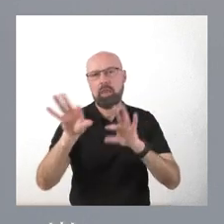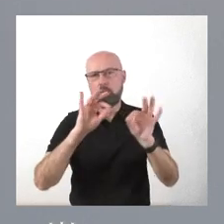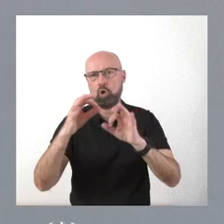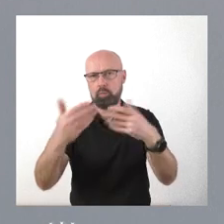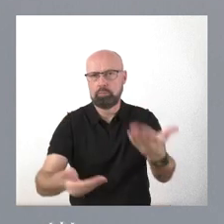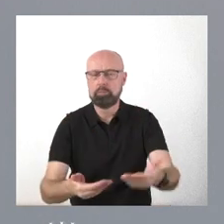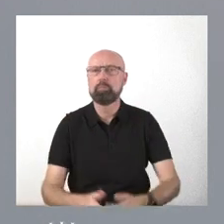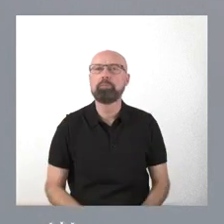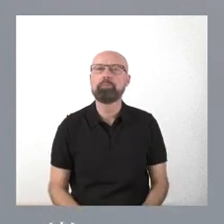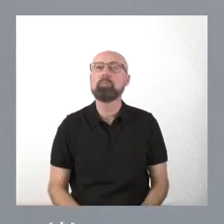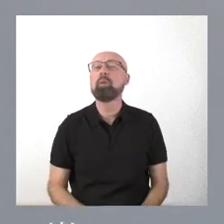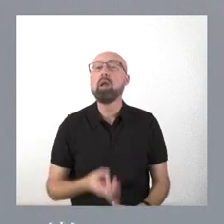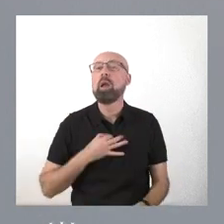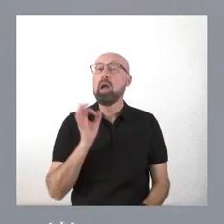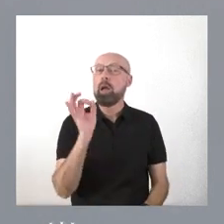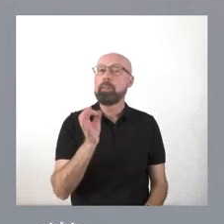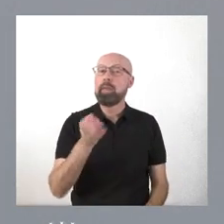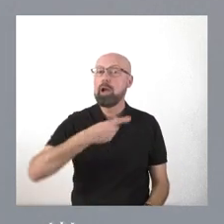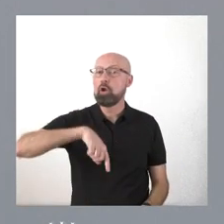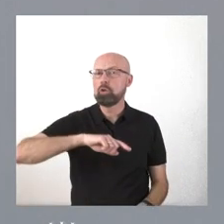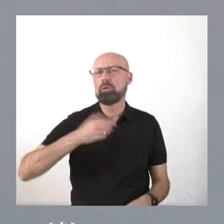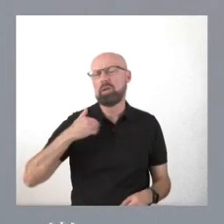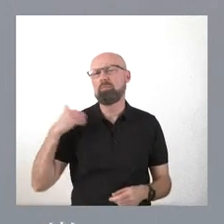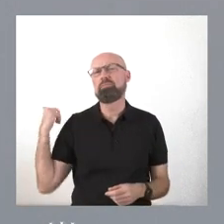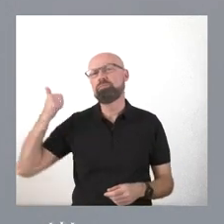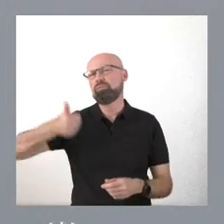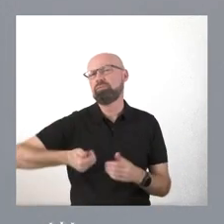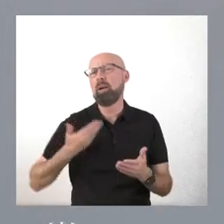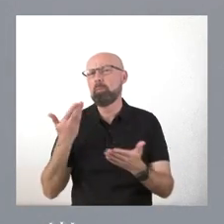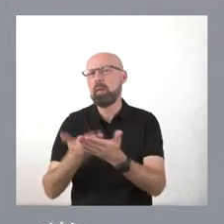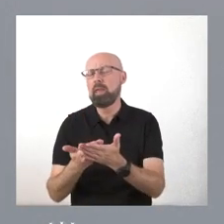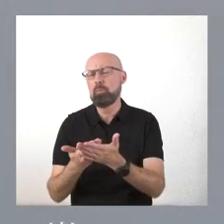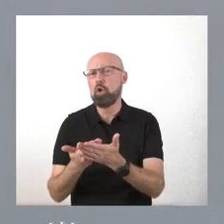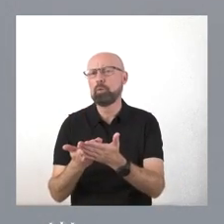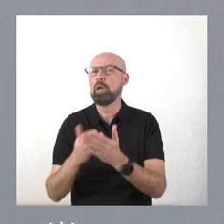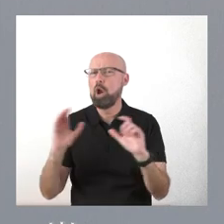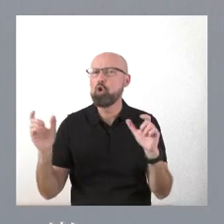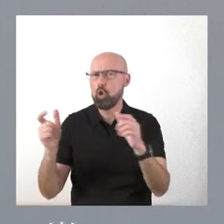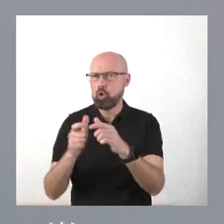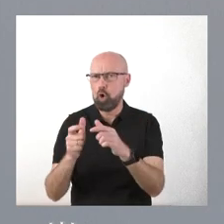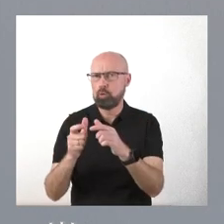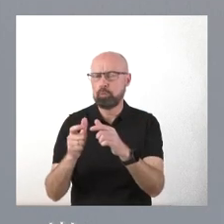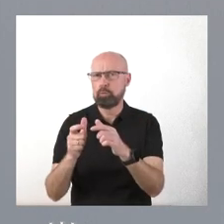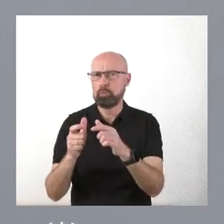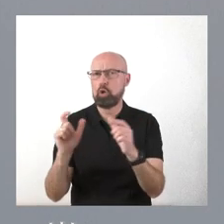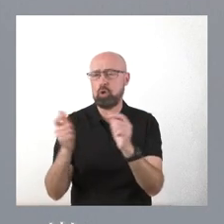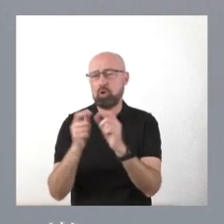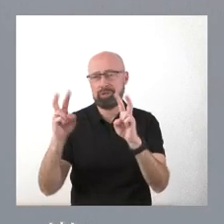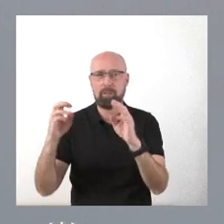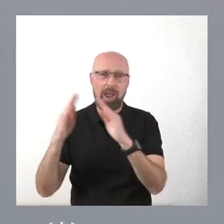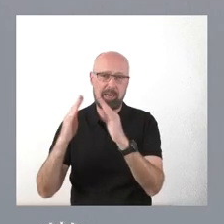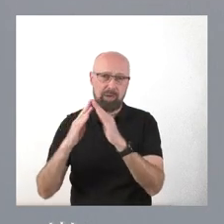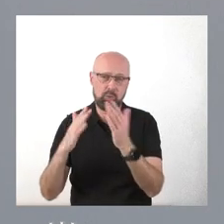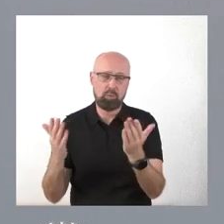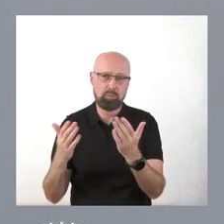Es verdad que nosotros venimos pidiendo desde hace tiempo una reunión de la Conferencia Artorial de Materia de Vivienda. Y,